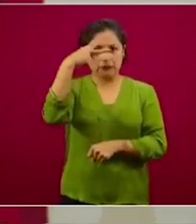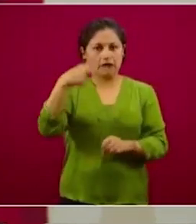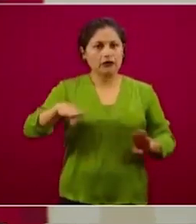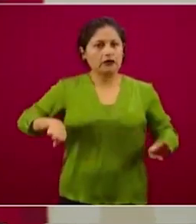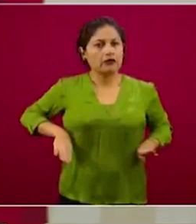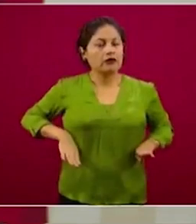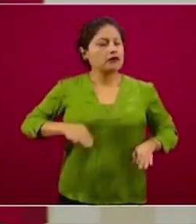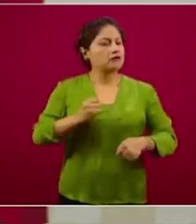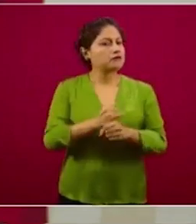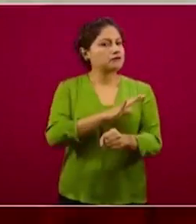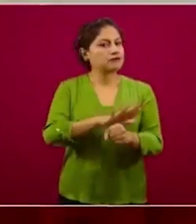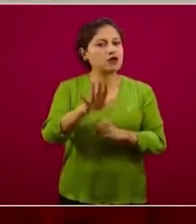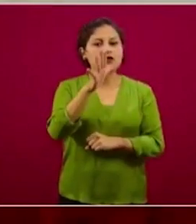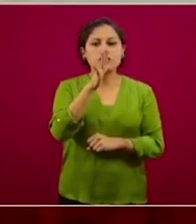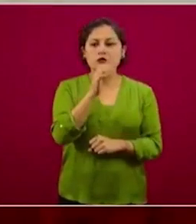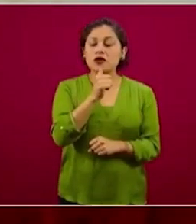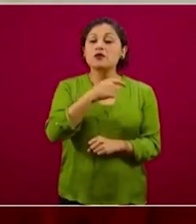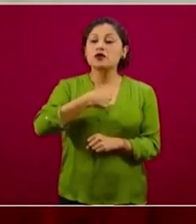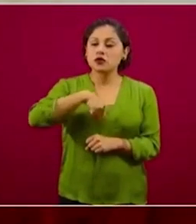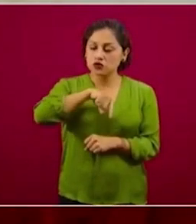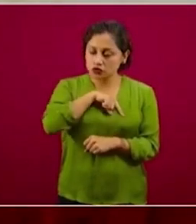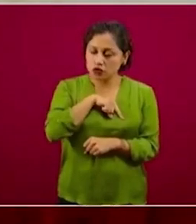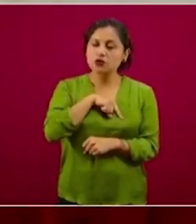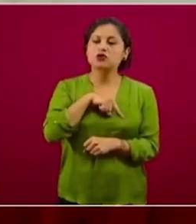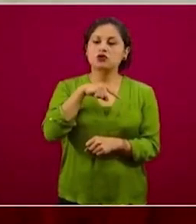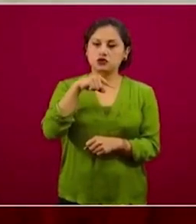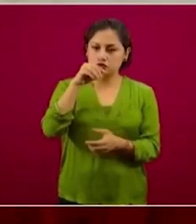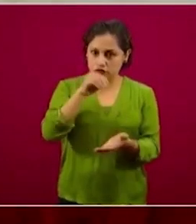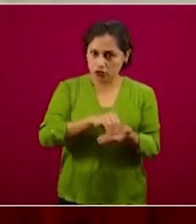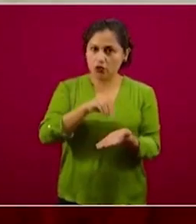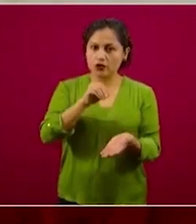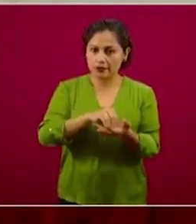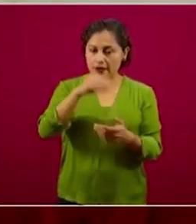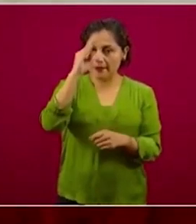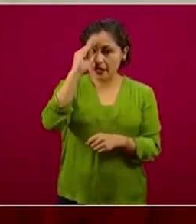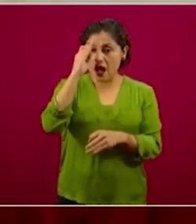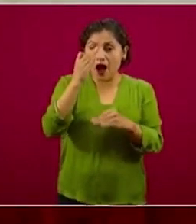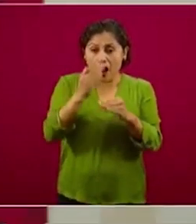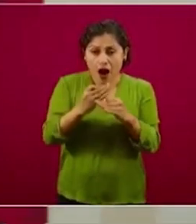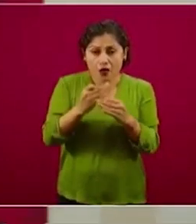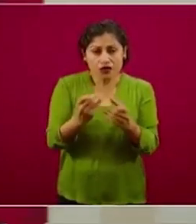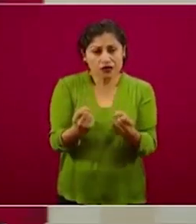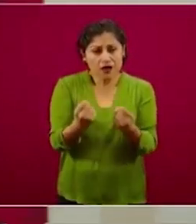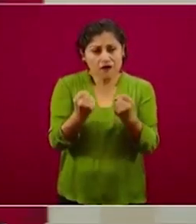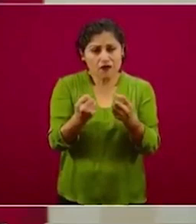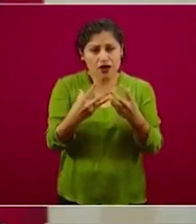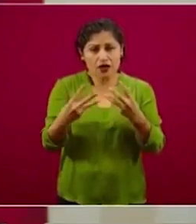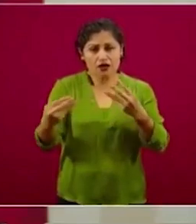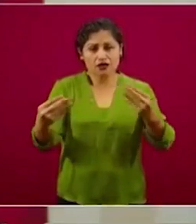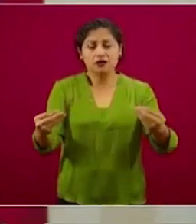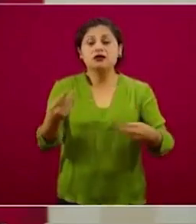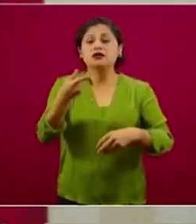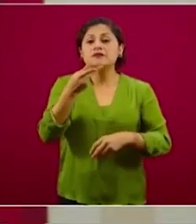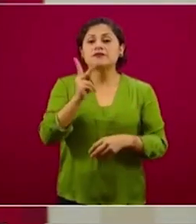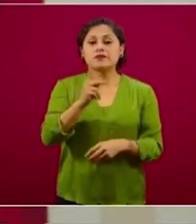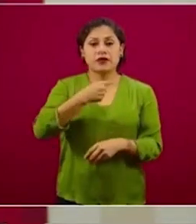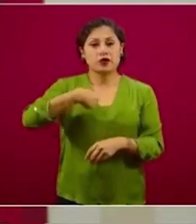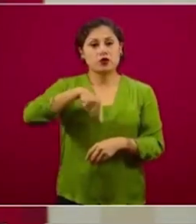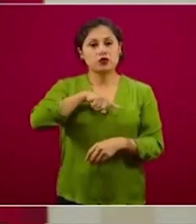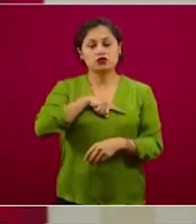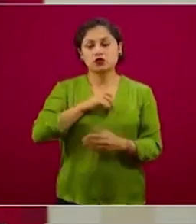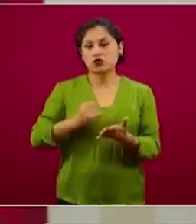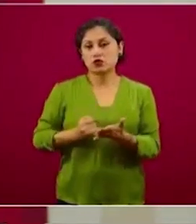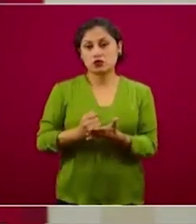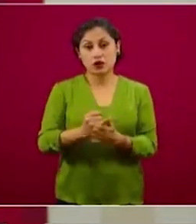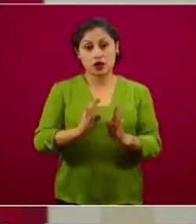Lo hemos dicho, lo seguimos diciendo, aún en este momento de mayor transmisión no tenemos plan alguno de militarizar